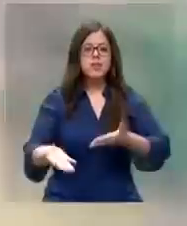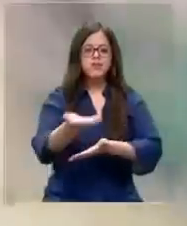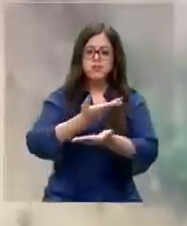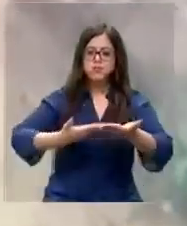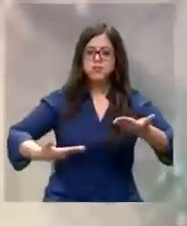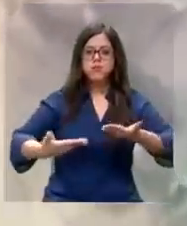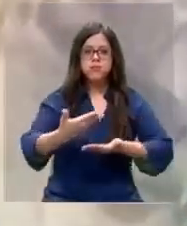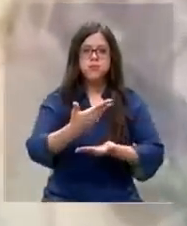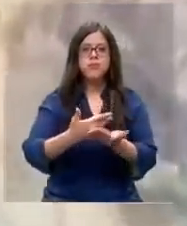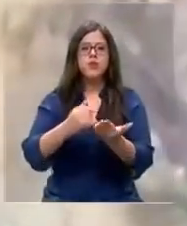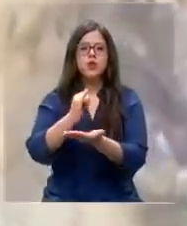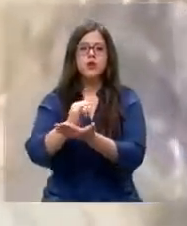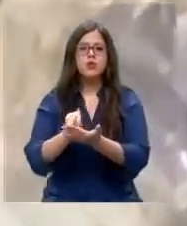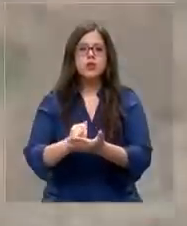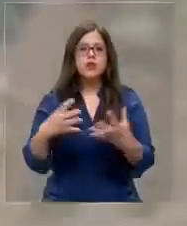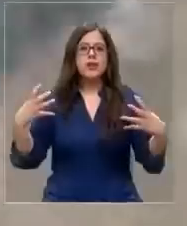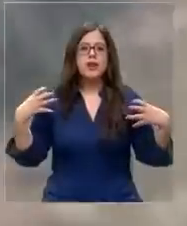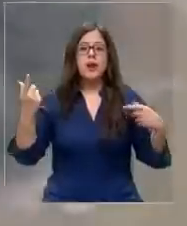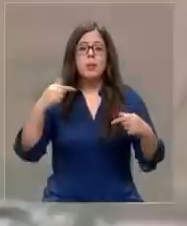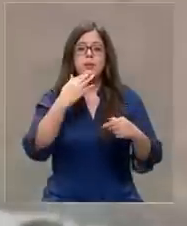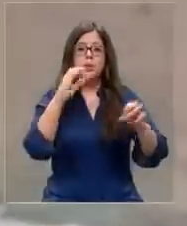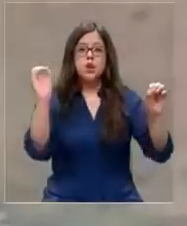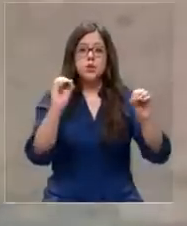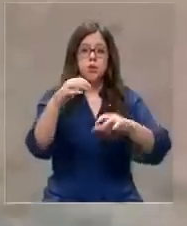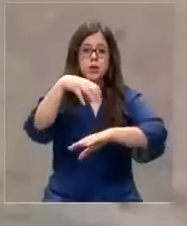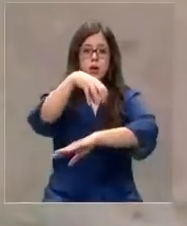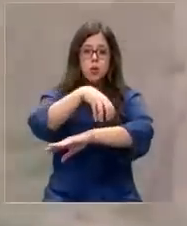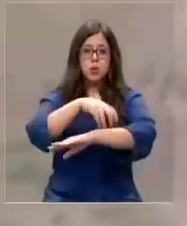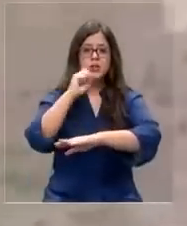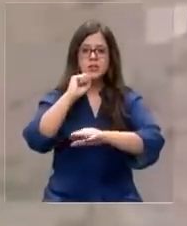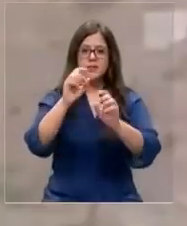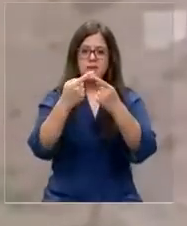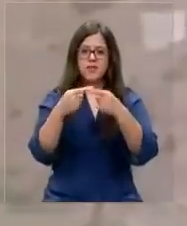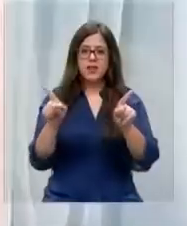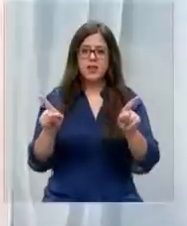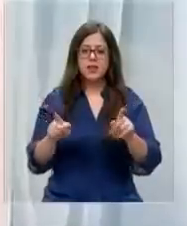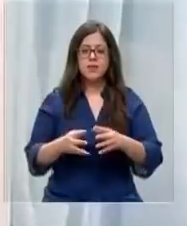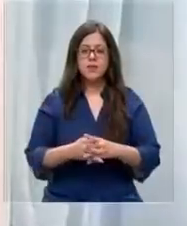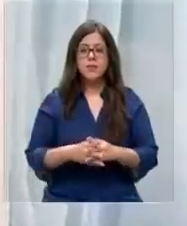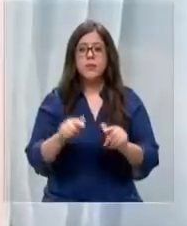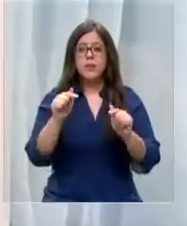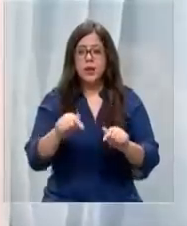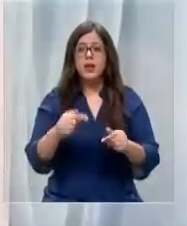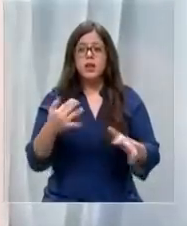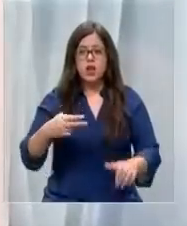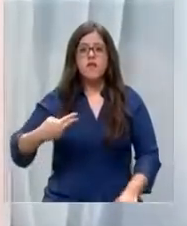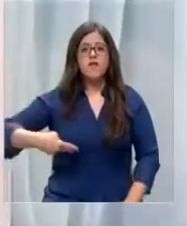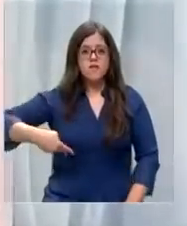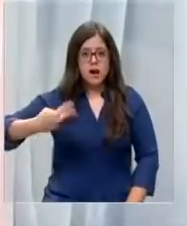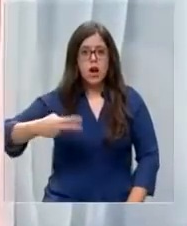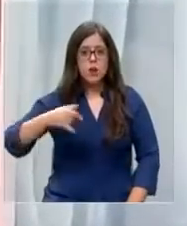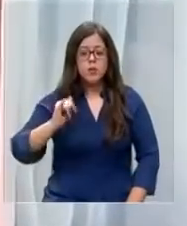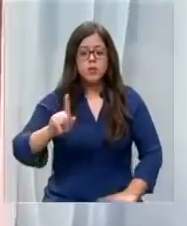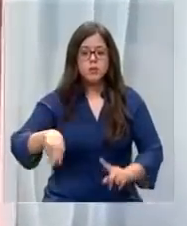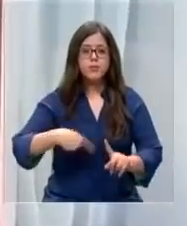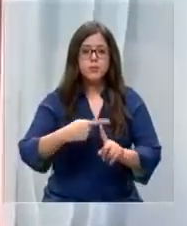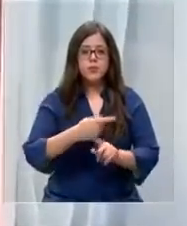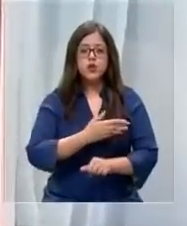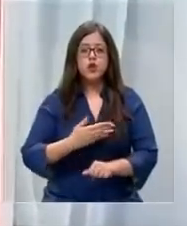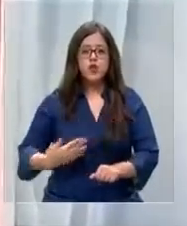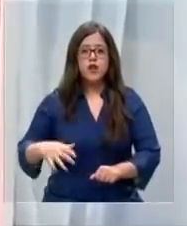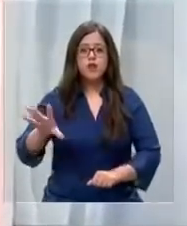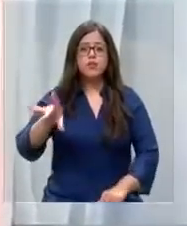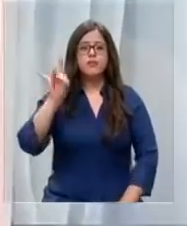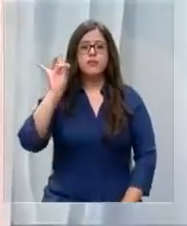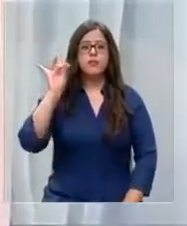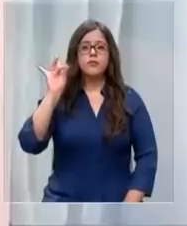involucrados, pero las opiniones en la zona misma están totalmente divididas. Valoramos positivamente que el gobierno